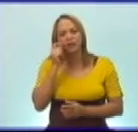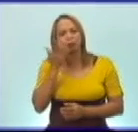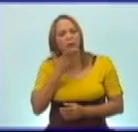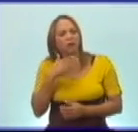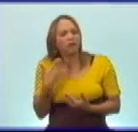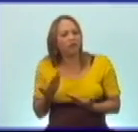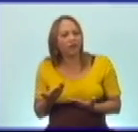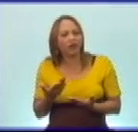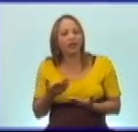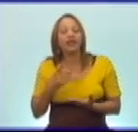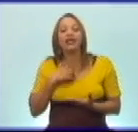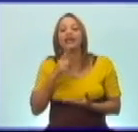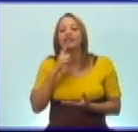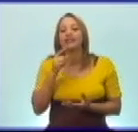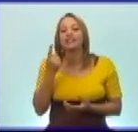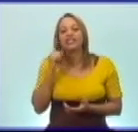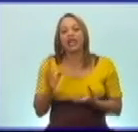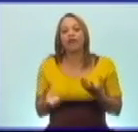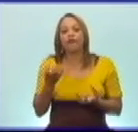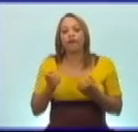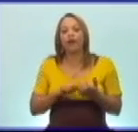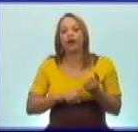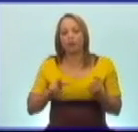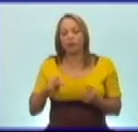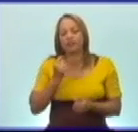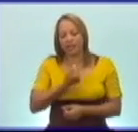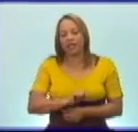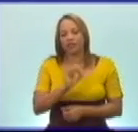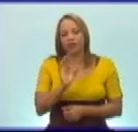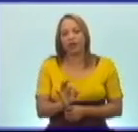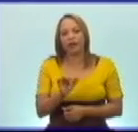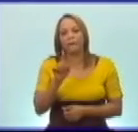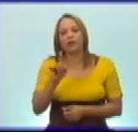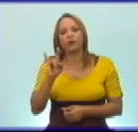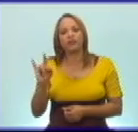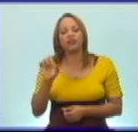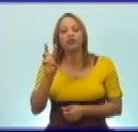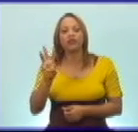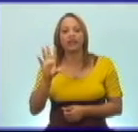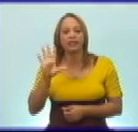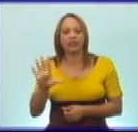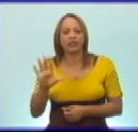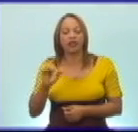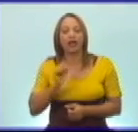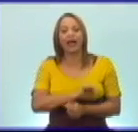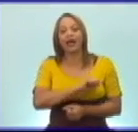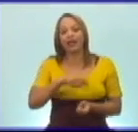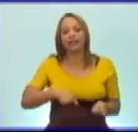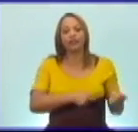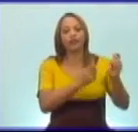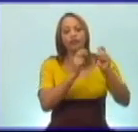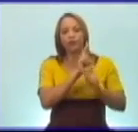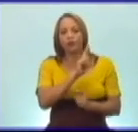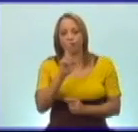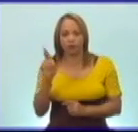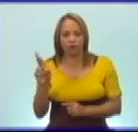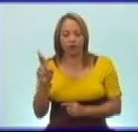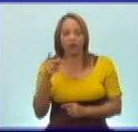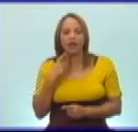Cienfueguero nacido en 1935? Al triunfo revolucionario,